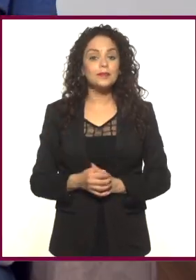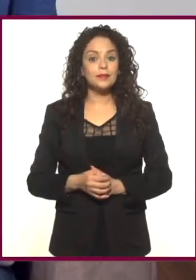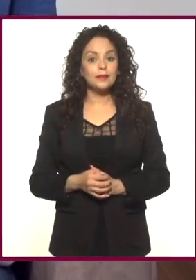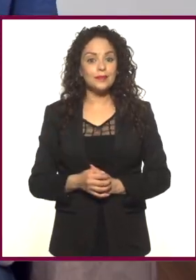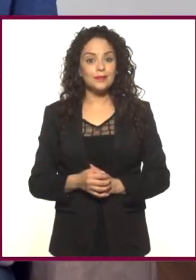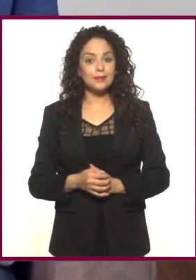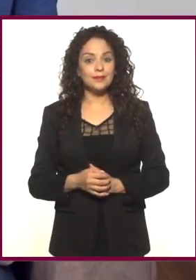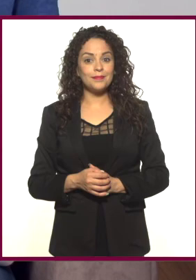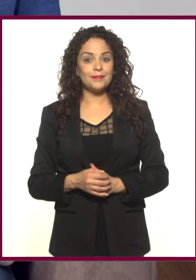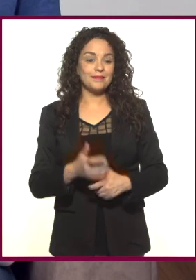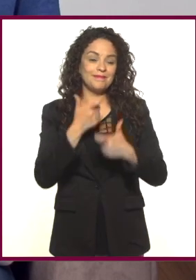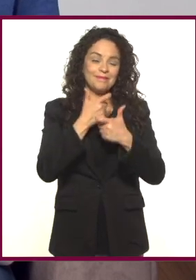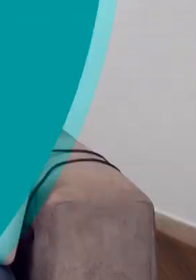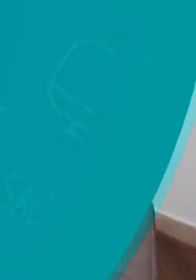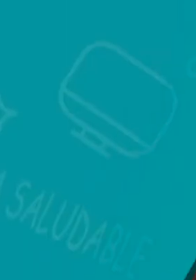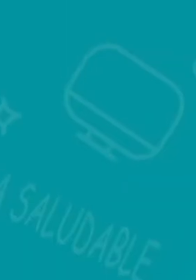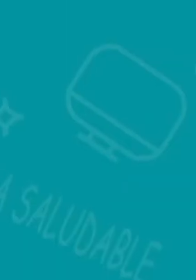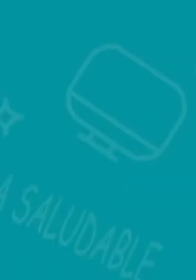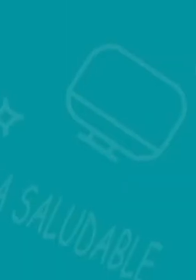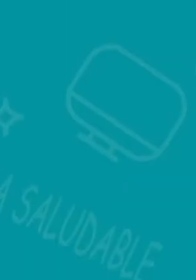¿Qué? ¡Ah, amo!